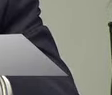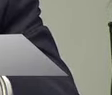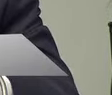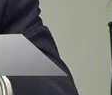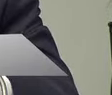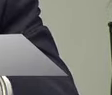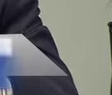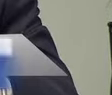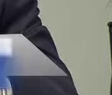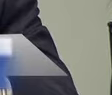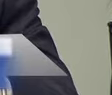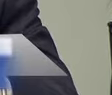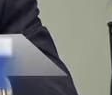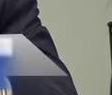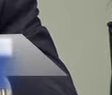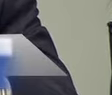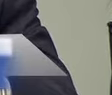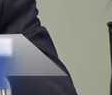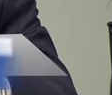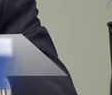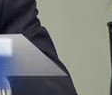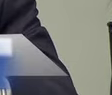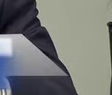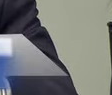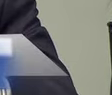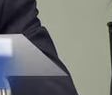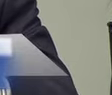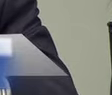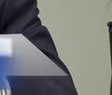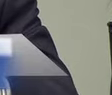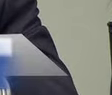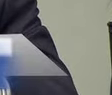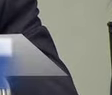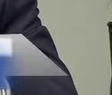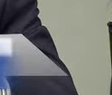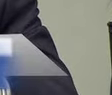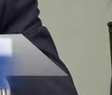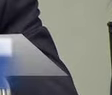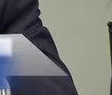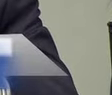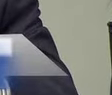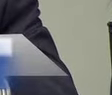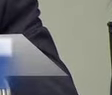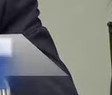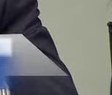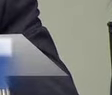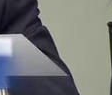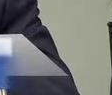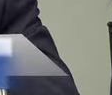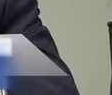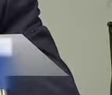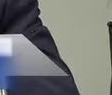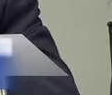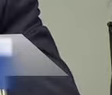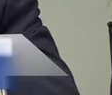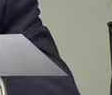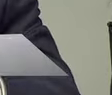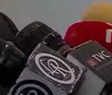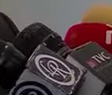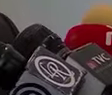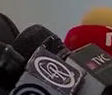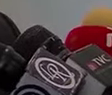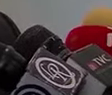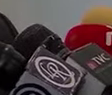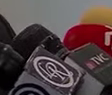Es una demostración clara de que esta asamblea ha tomado el liderazgo de la lucha contra la